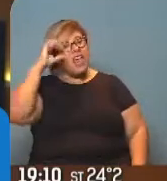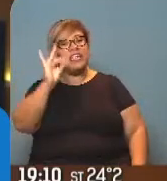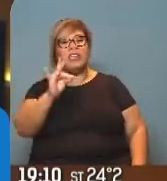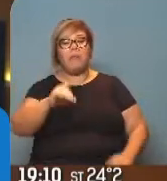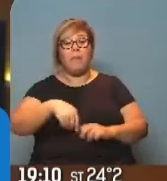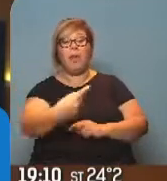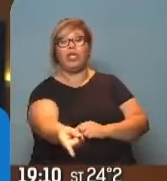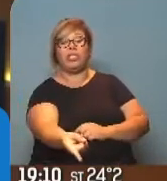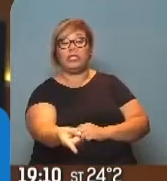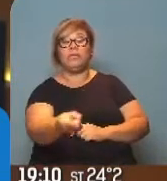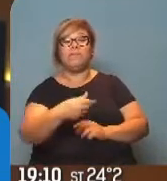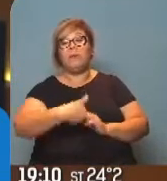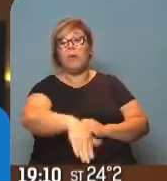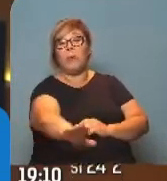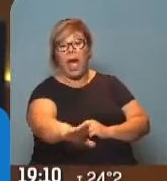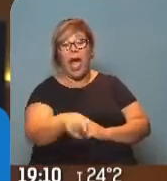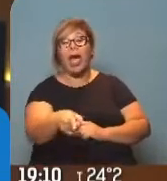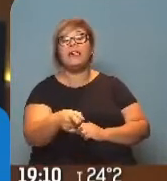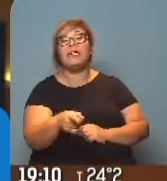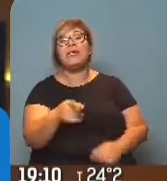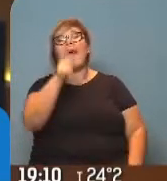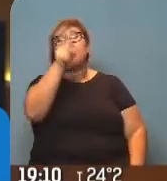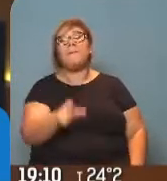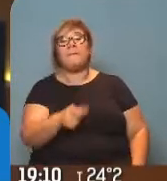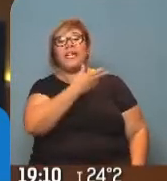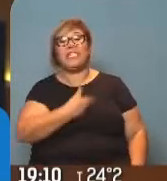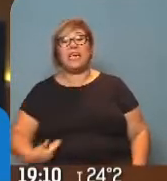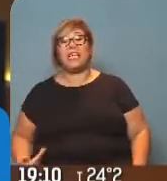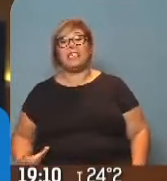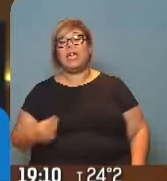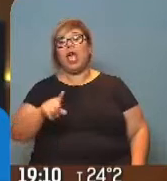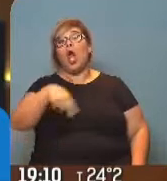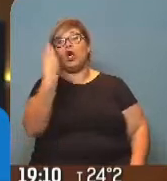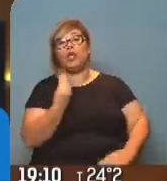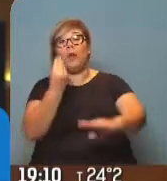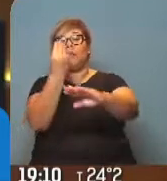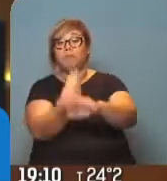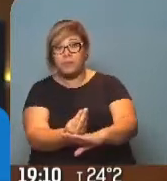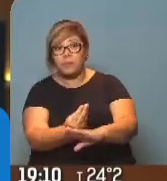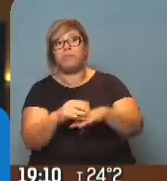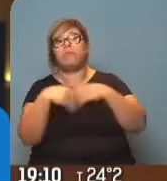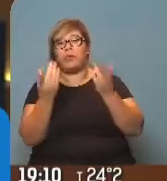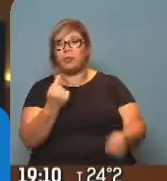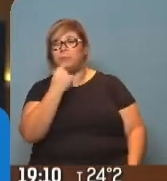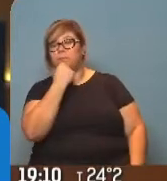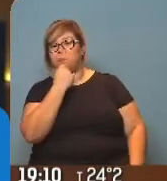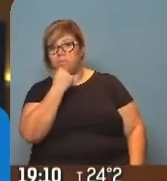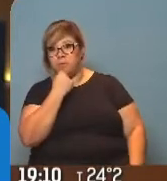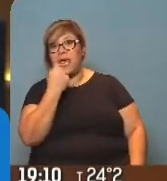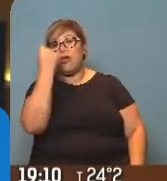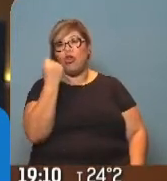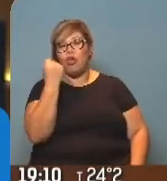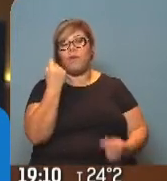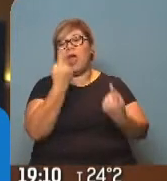esto de la suba del riesgo país, la suba del dólar, las encuestas que marcan que el gobierno está en un piso en lo que es